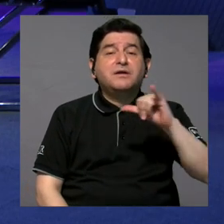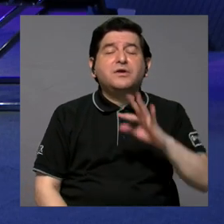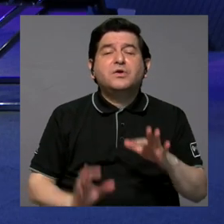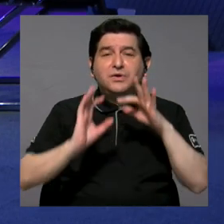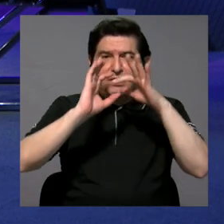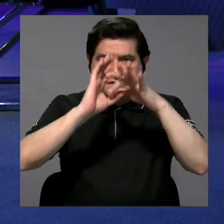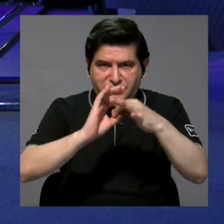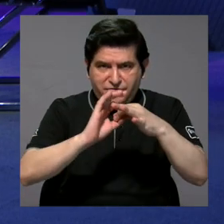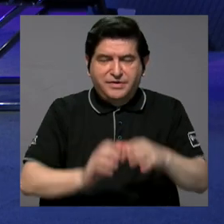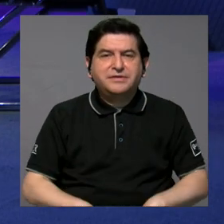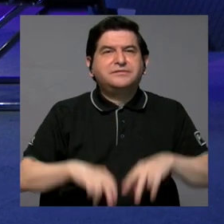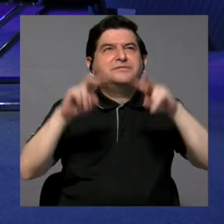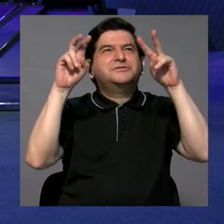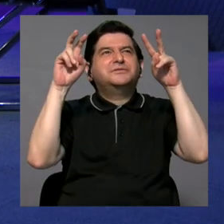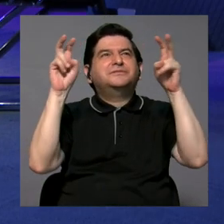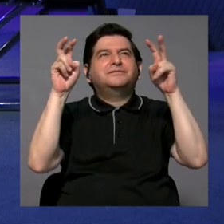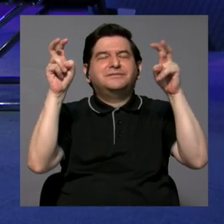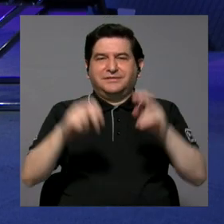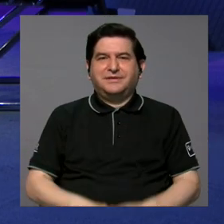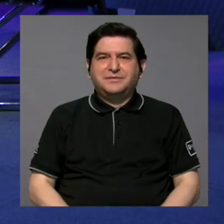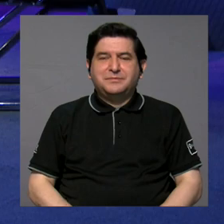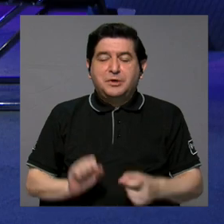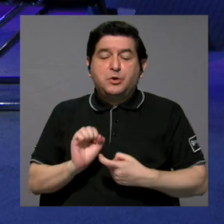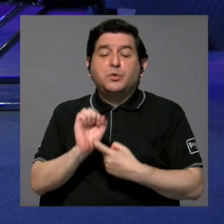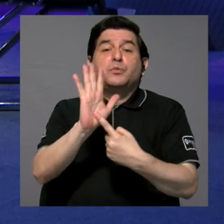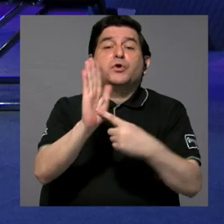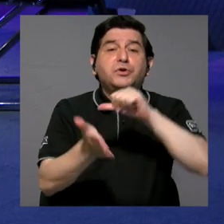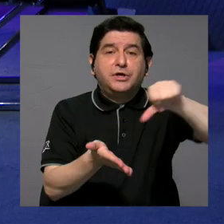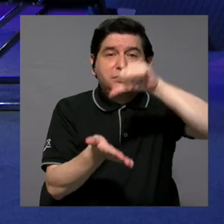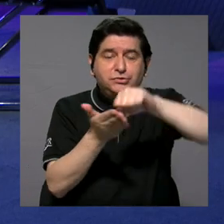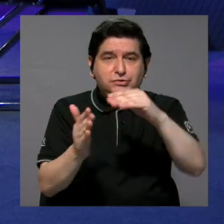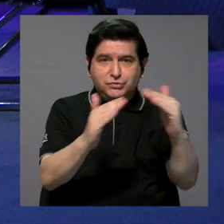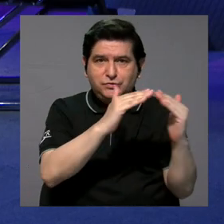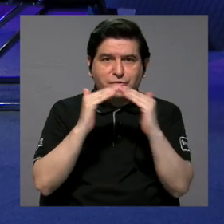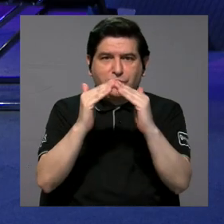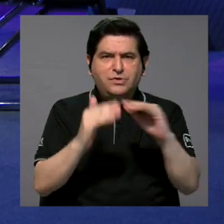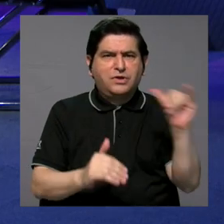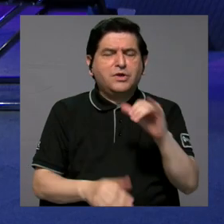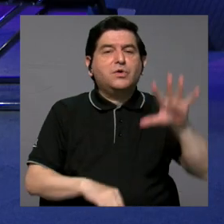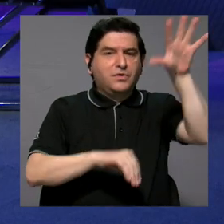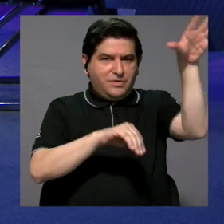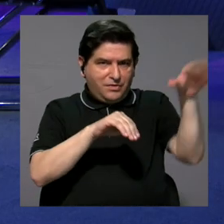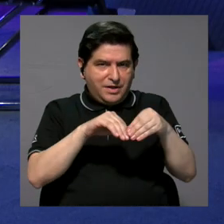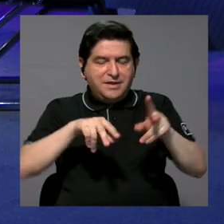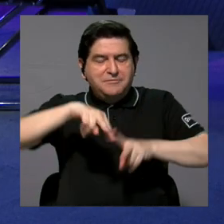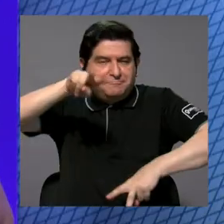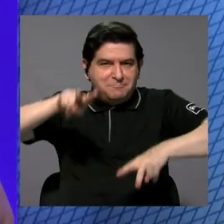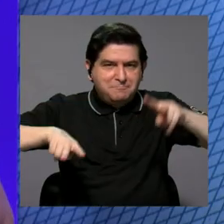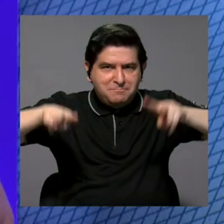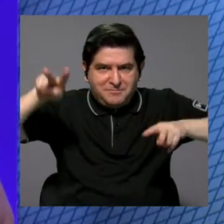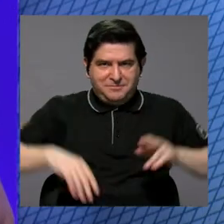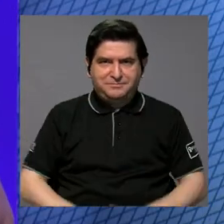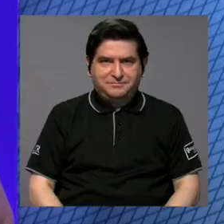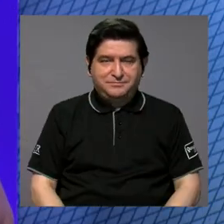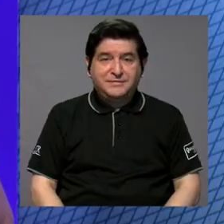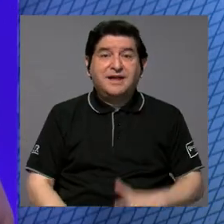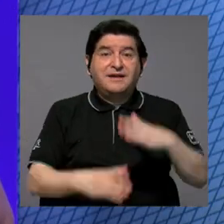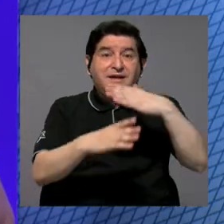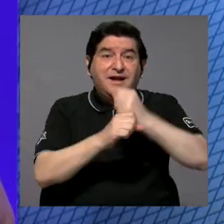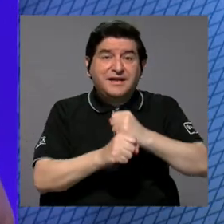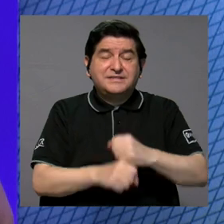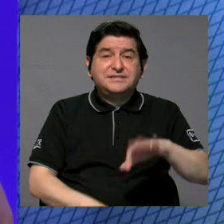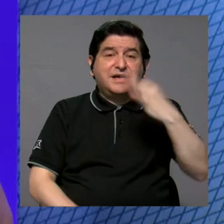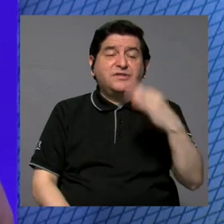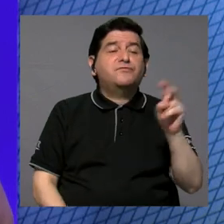ver con un tema de la proyección de Centro Cívico, porque aquí también estamos incorporando la variable de lo que se hace